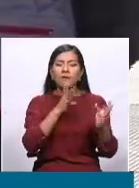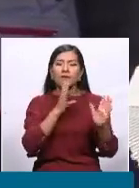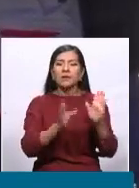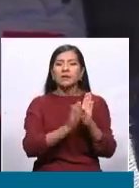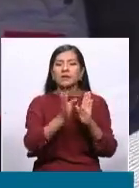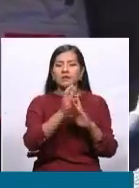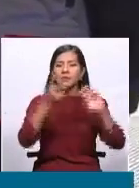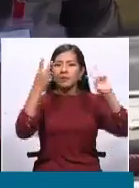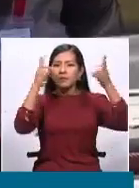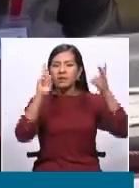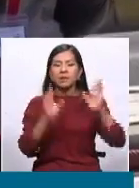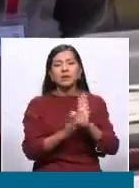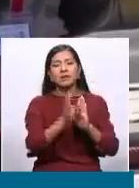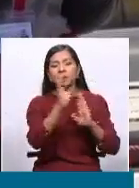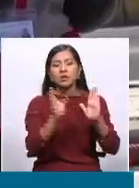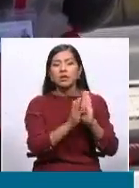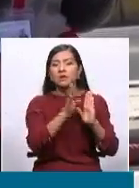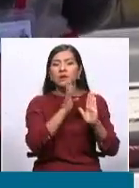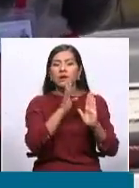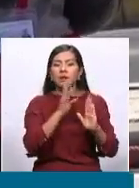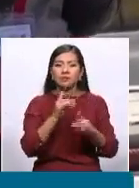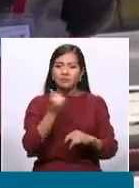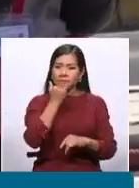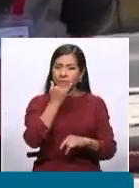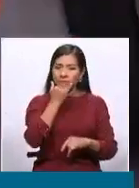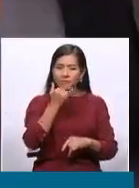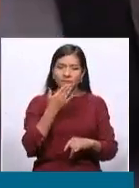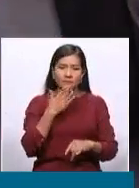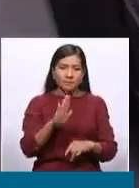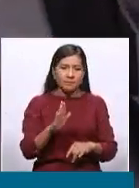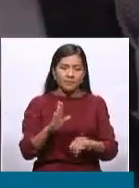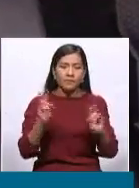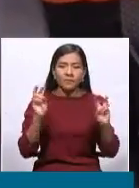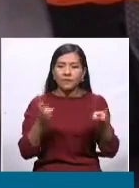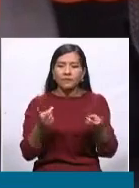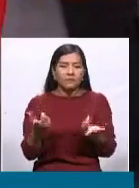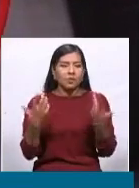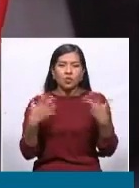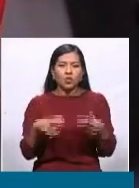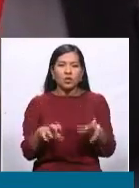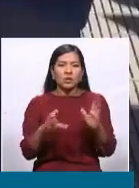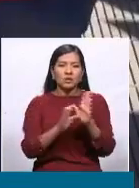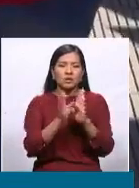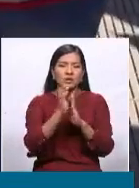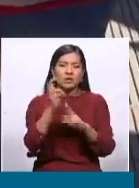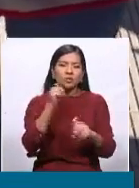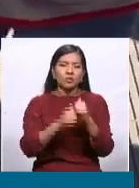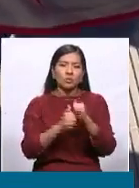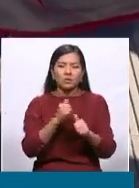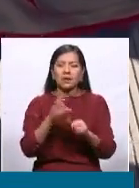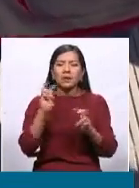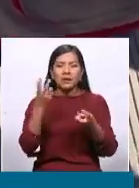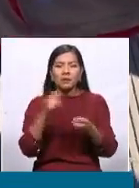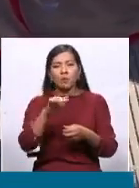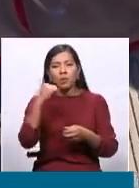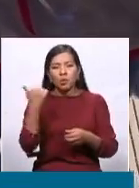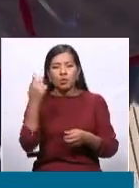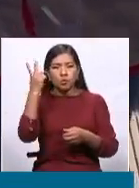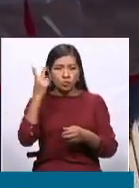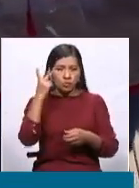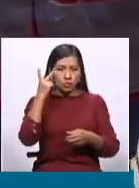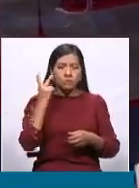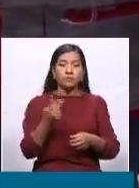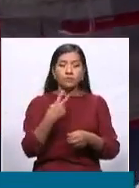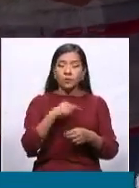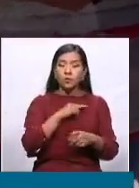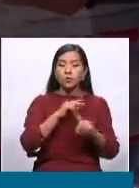pretexto, y ahora, desde el campo legislativo, donde nosotros, de manera responsable, como nos caracteriza, vamos a hacer el